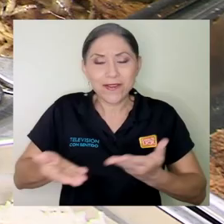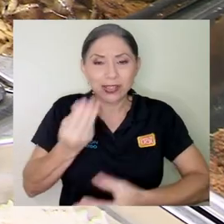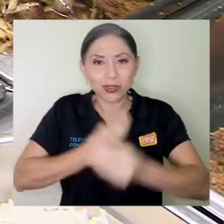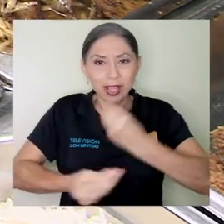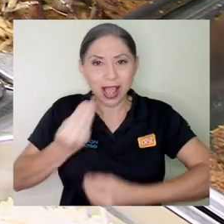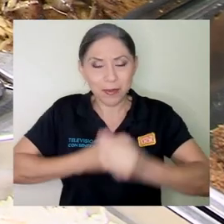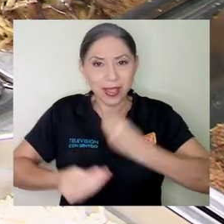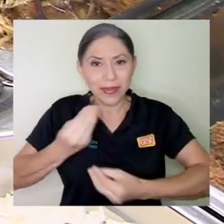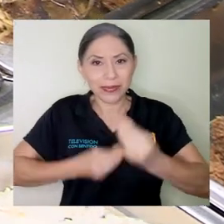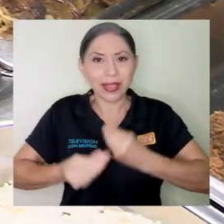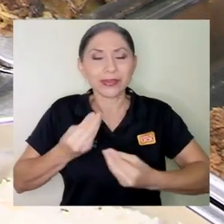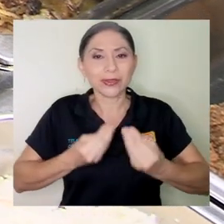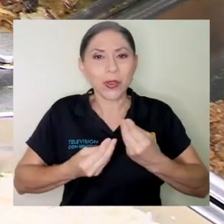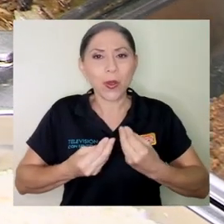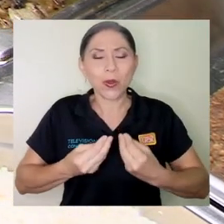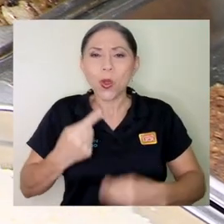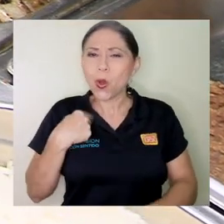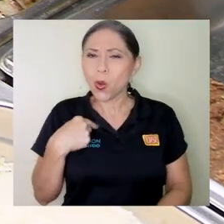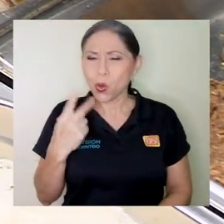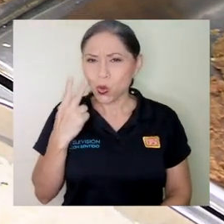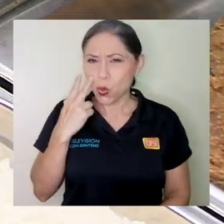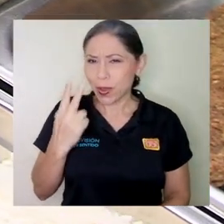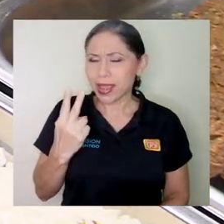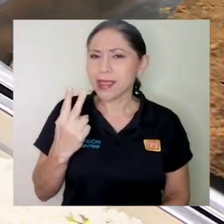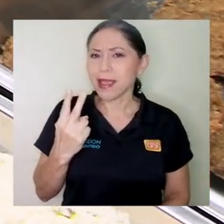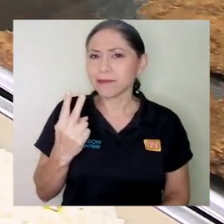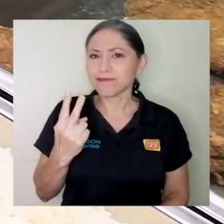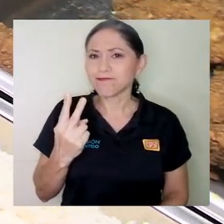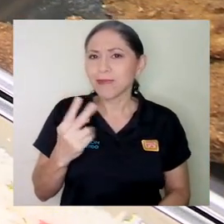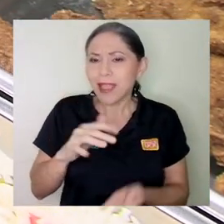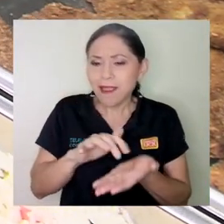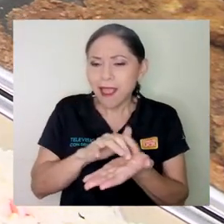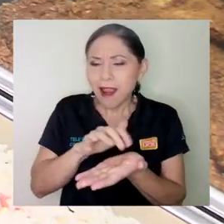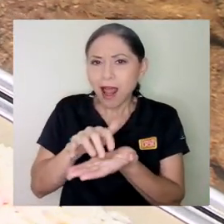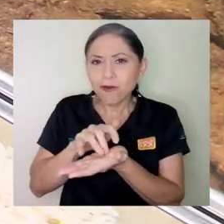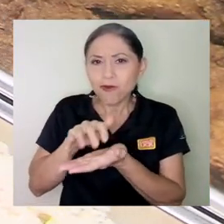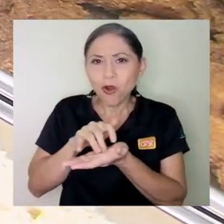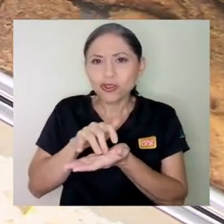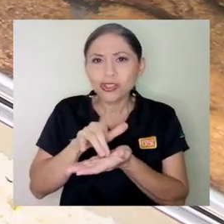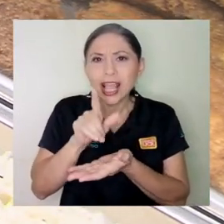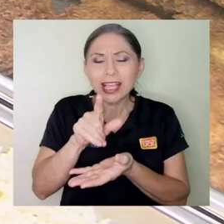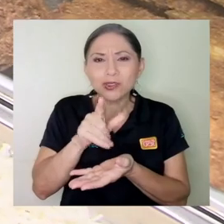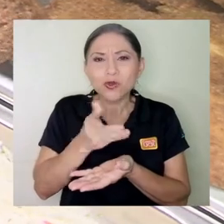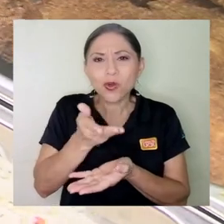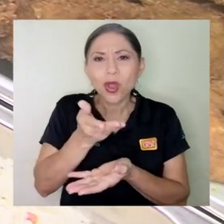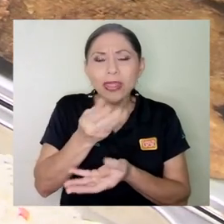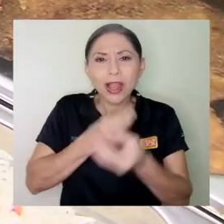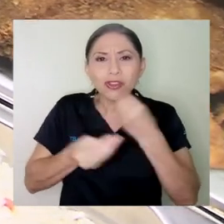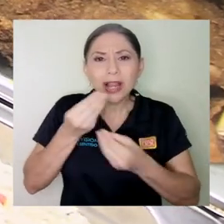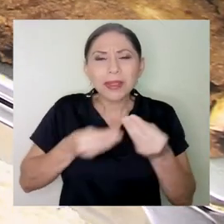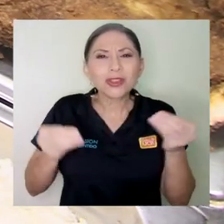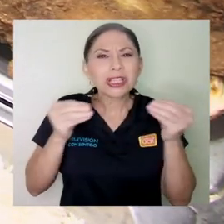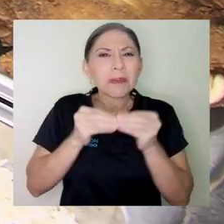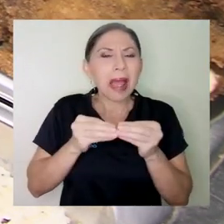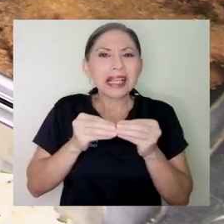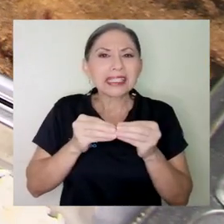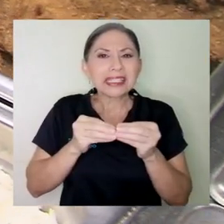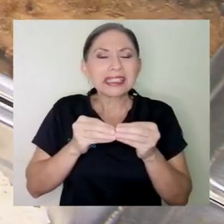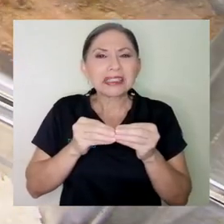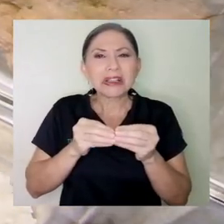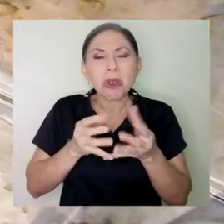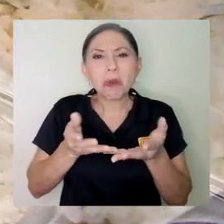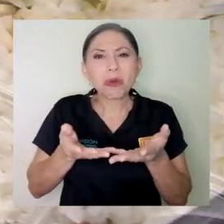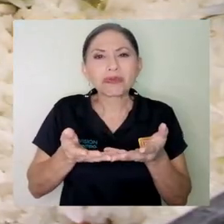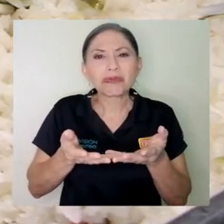uno veía que el arroz es uno de los alimentos que más se desperdicia en plato en algunos servicios de